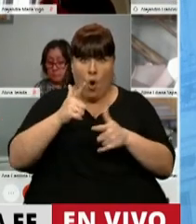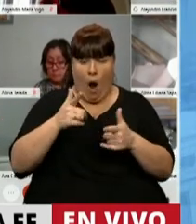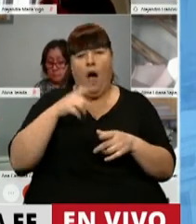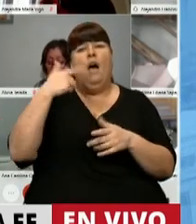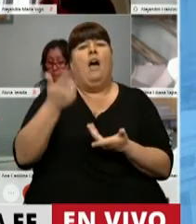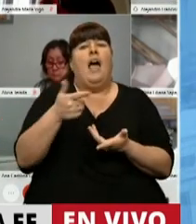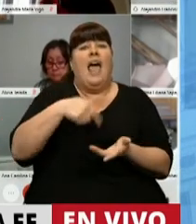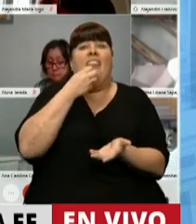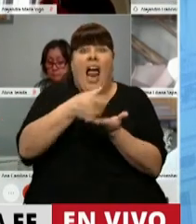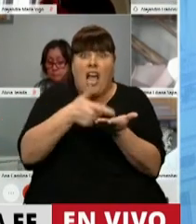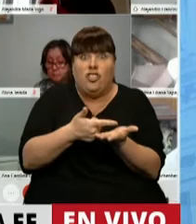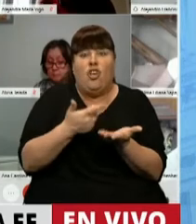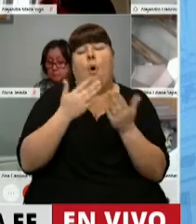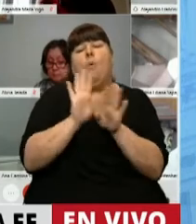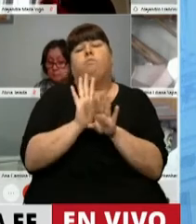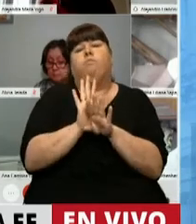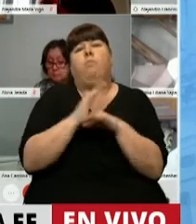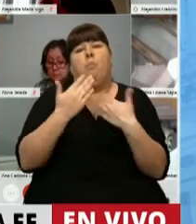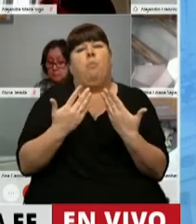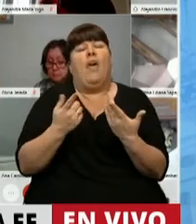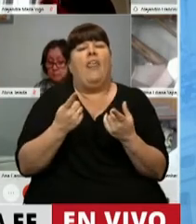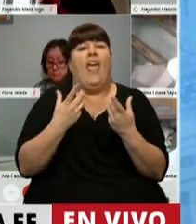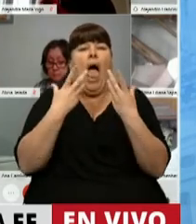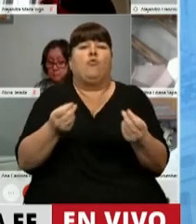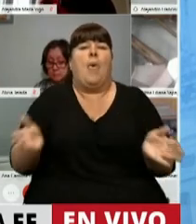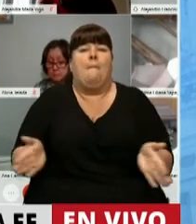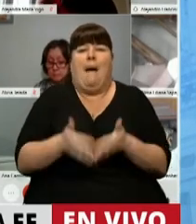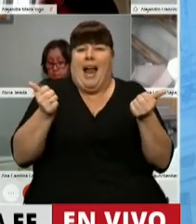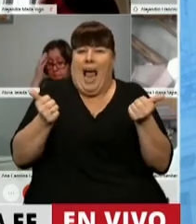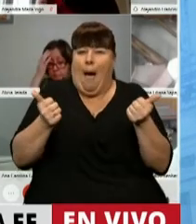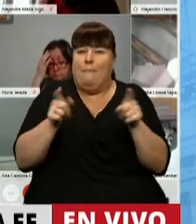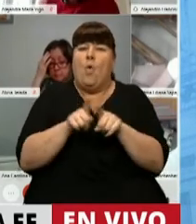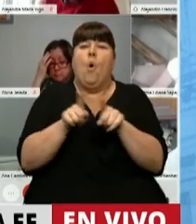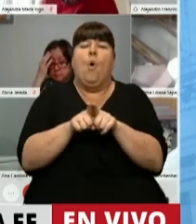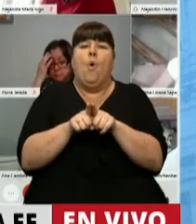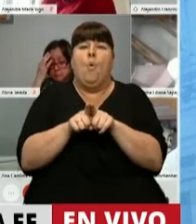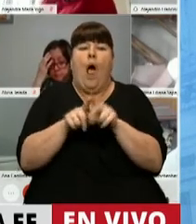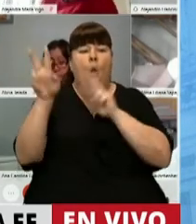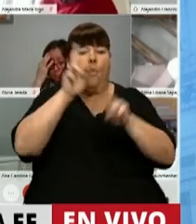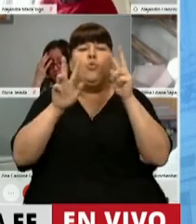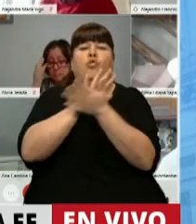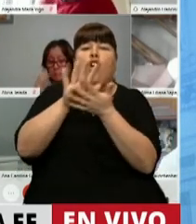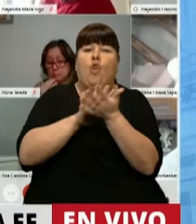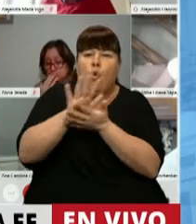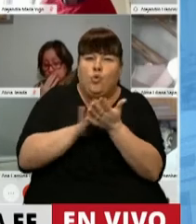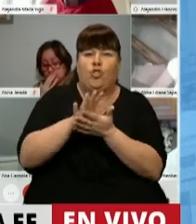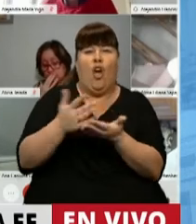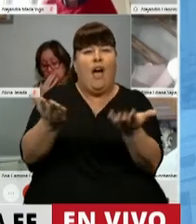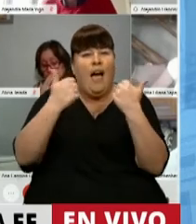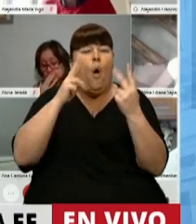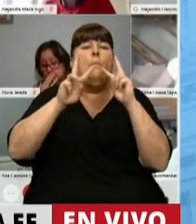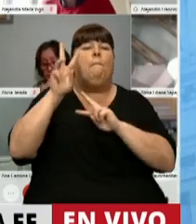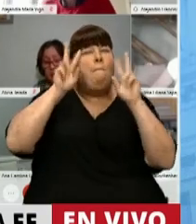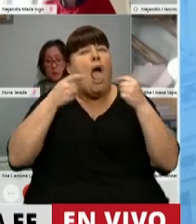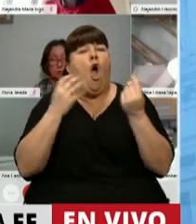y podamos con esta declaración poder acelerar, poder encontrar las soluciones, invitar a